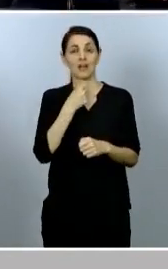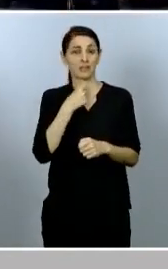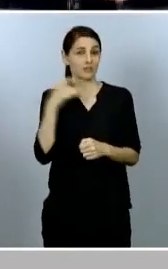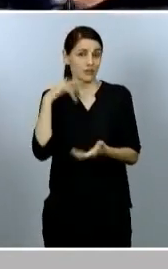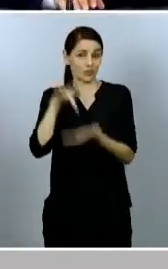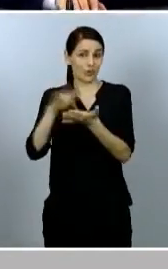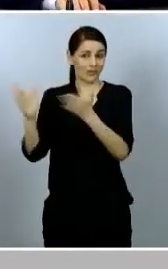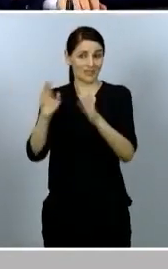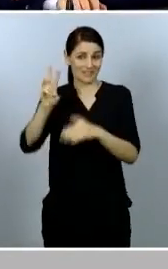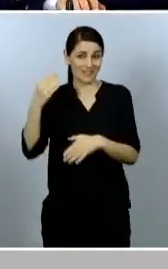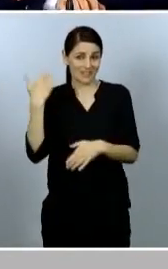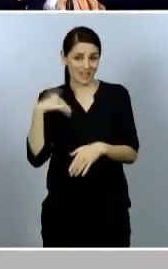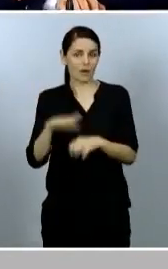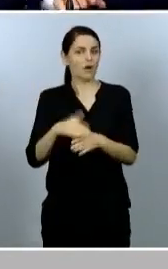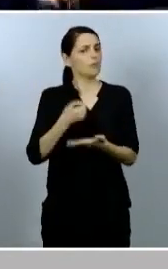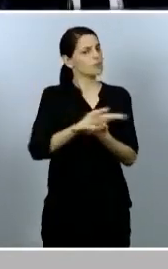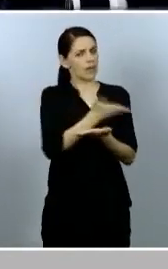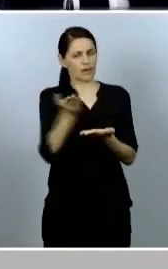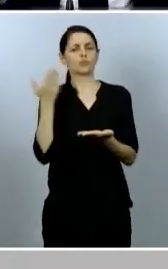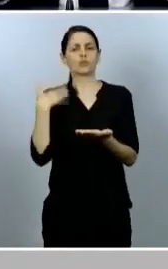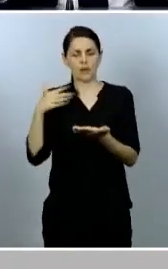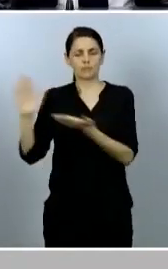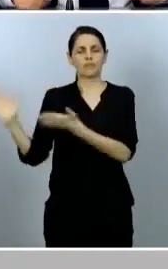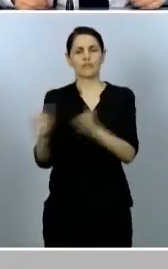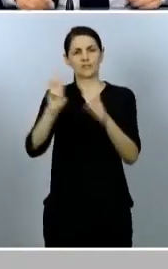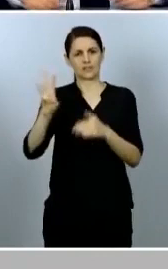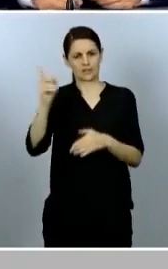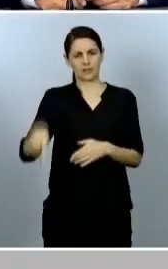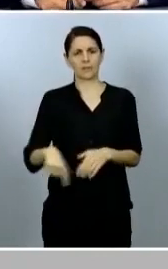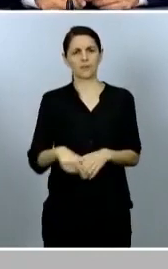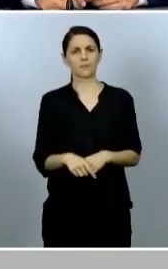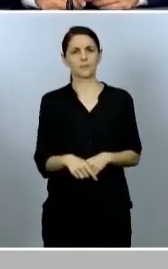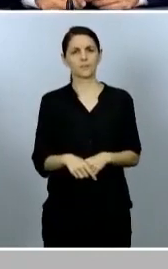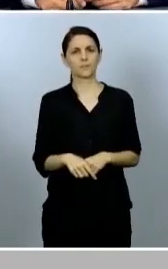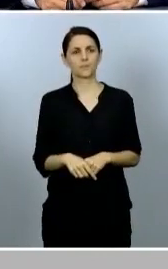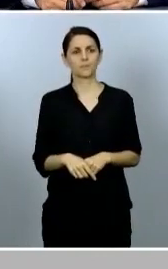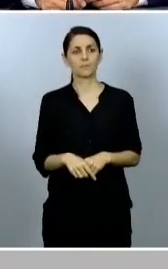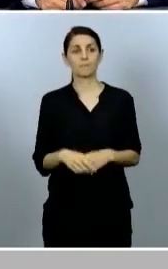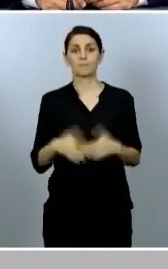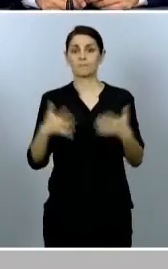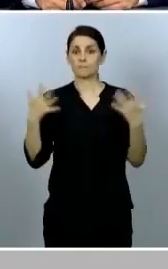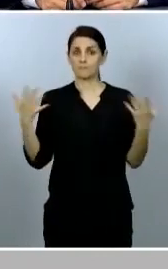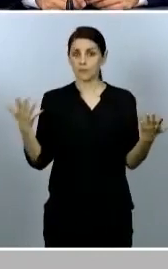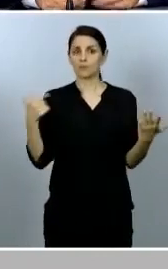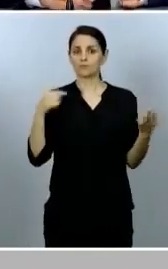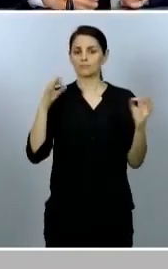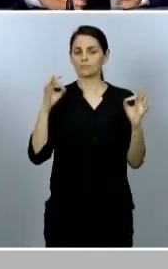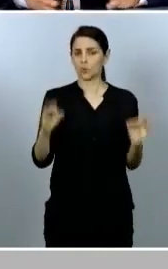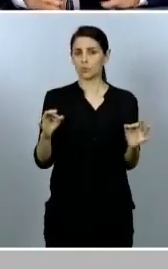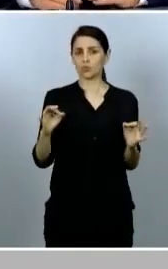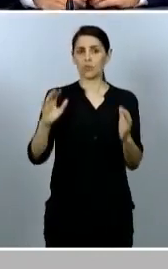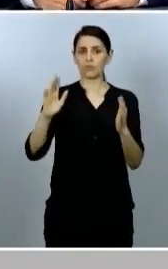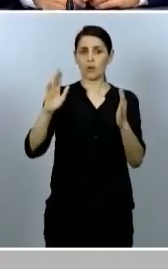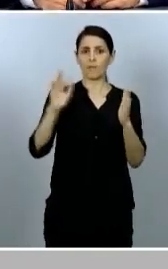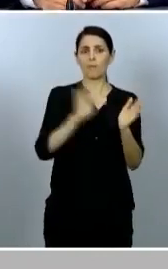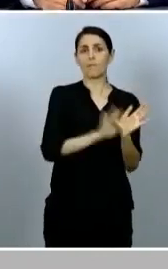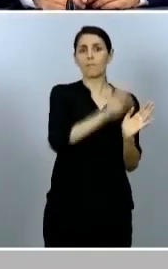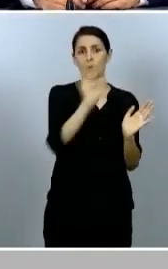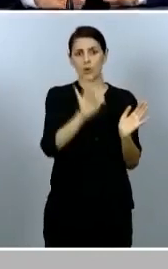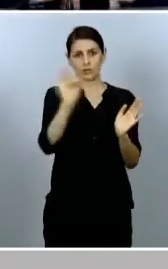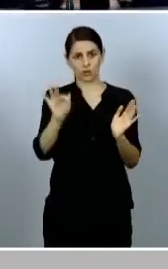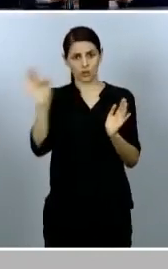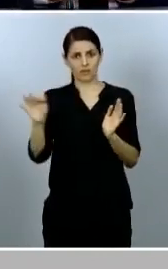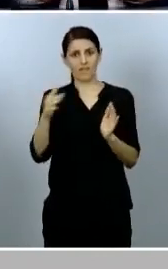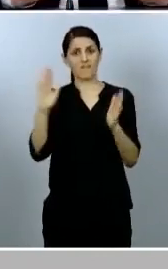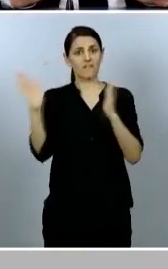de las islas también progresan a fase 3. El mapa final de España después de estas progresiones de fase que les he comentado